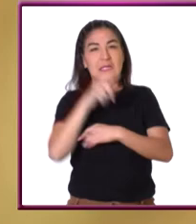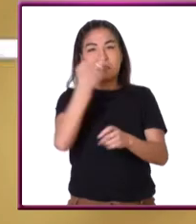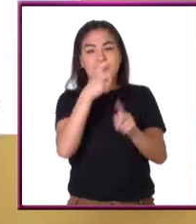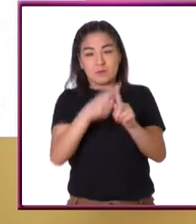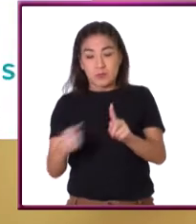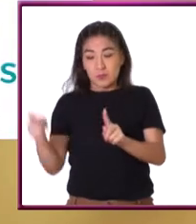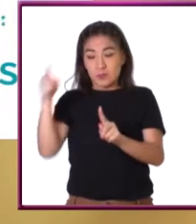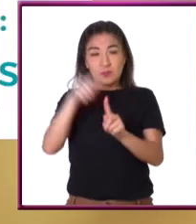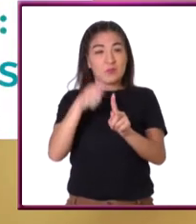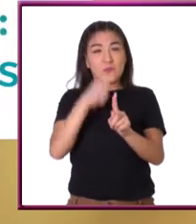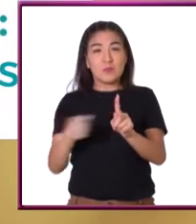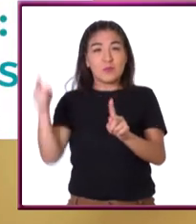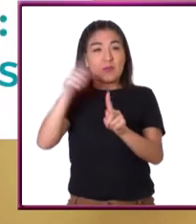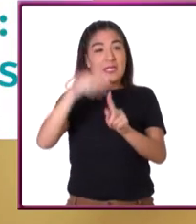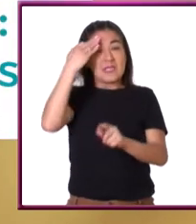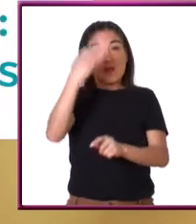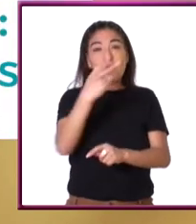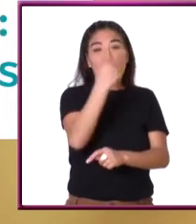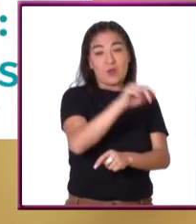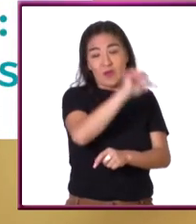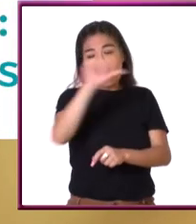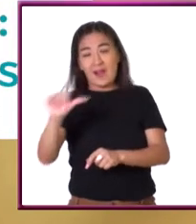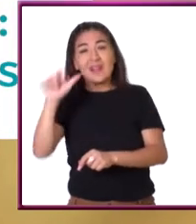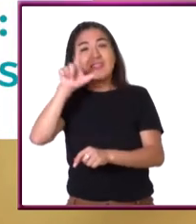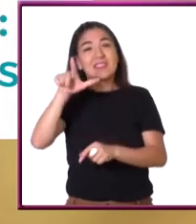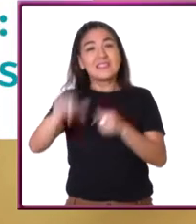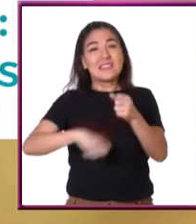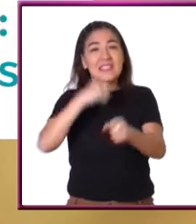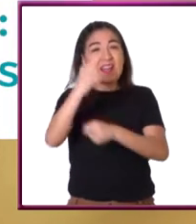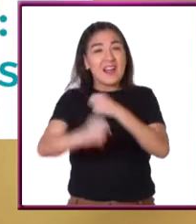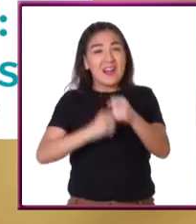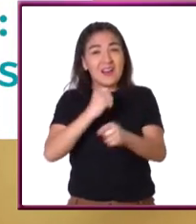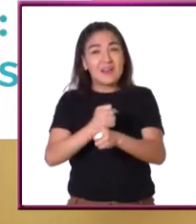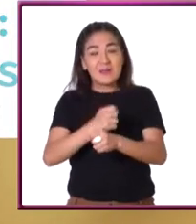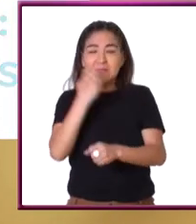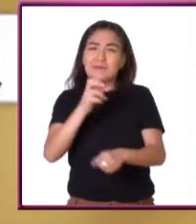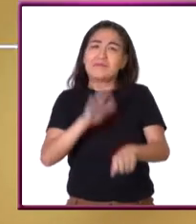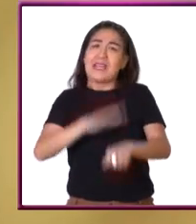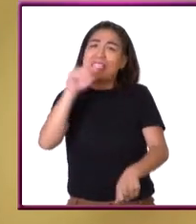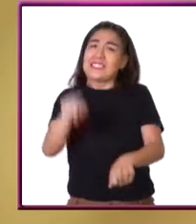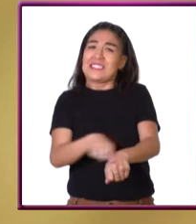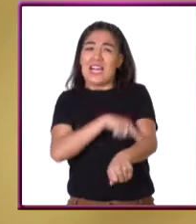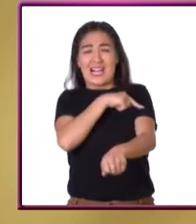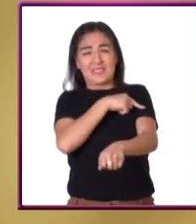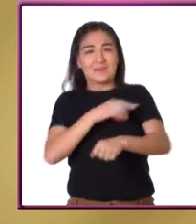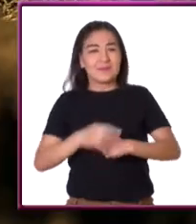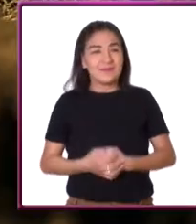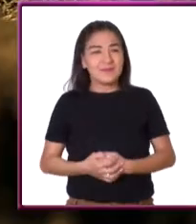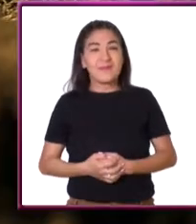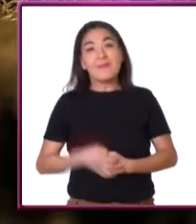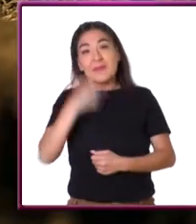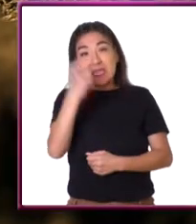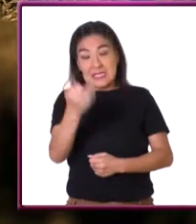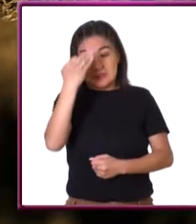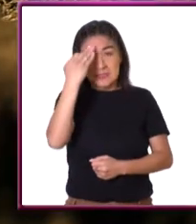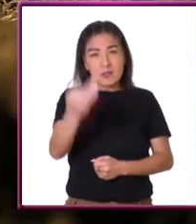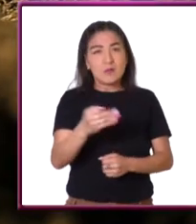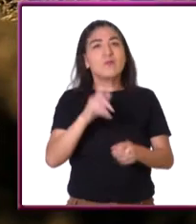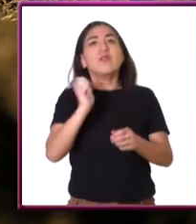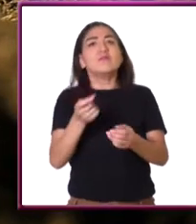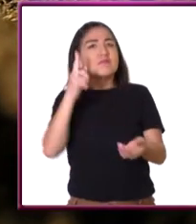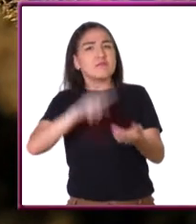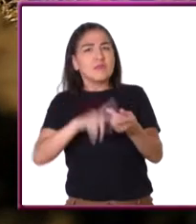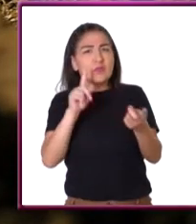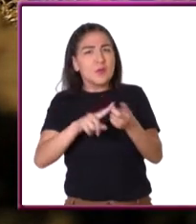Este puede ser de 2 a 17 años, el más largo de todos los insectos. La mayor parte de ese